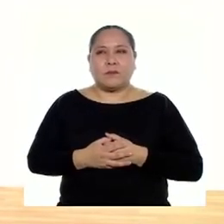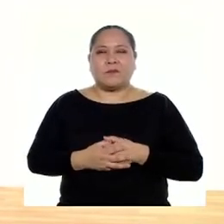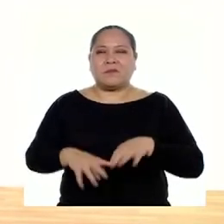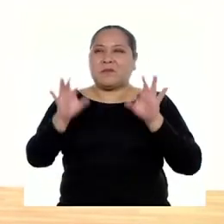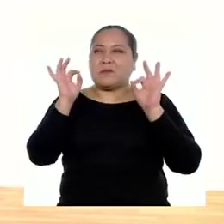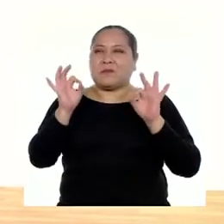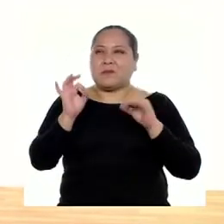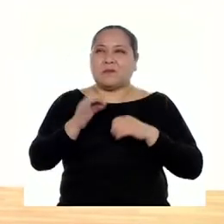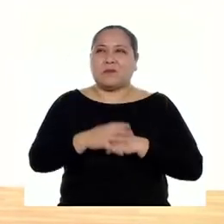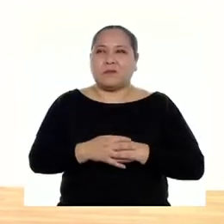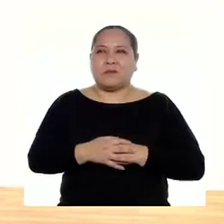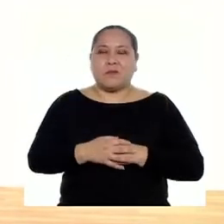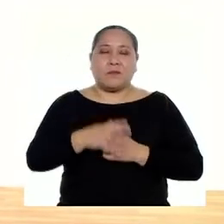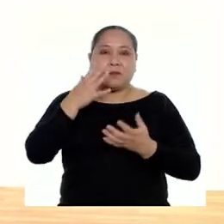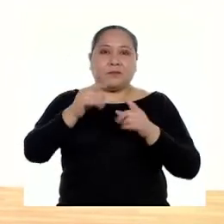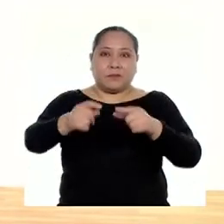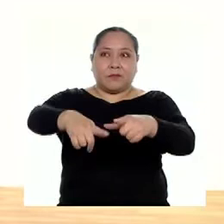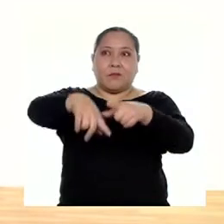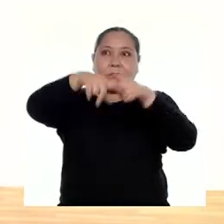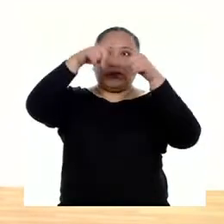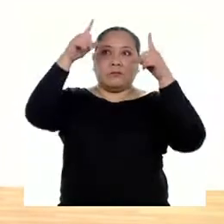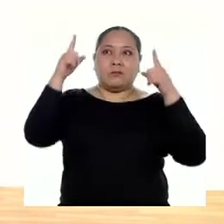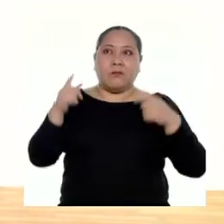Ajá. Quizás más grande.